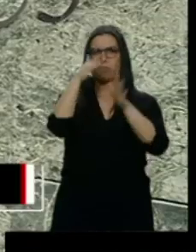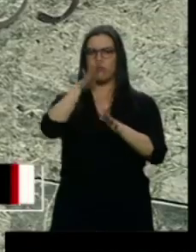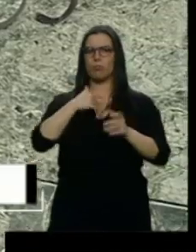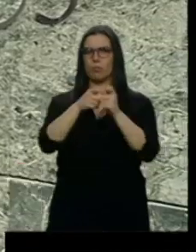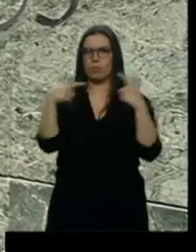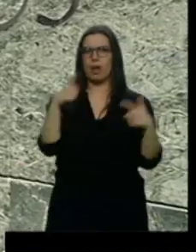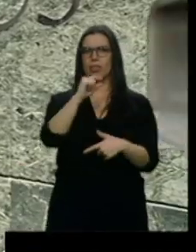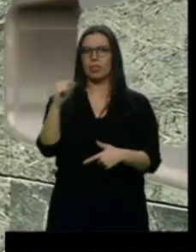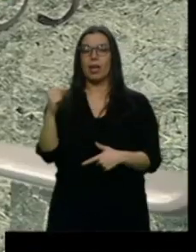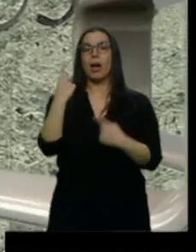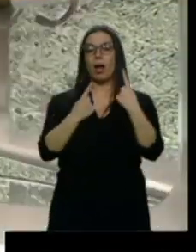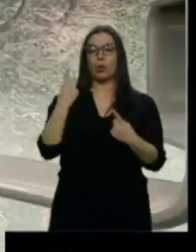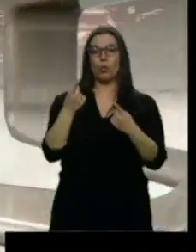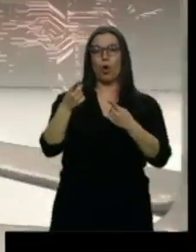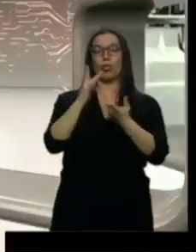y grafos.